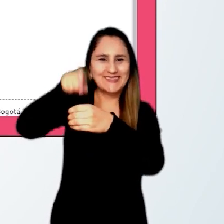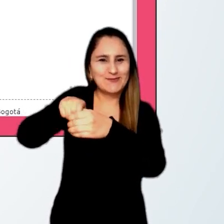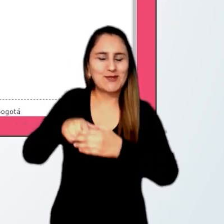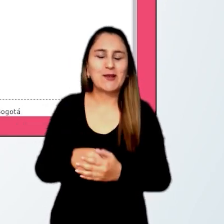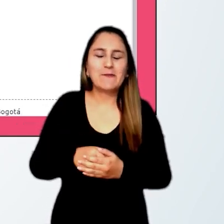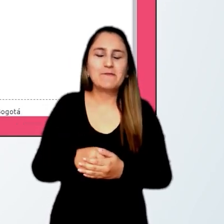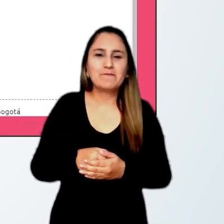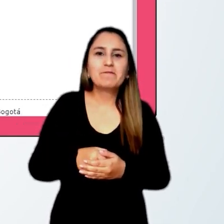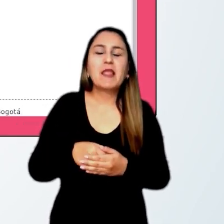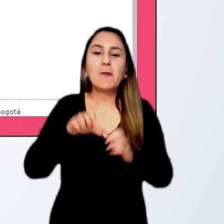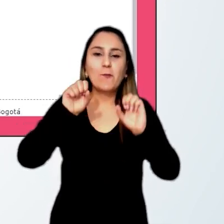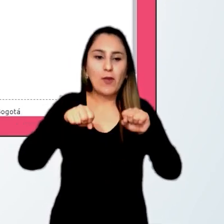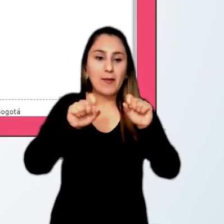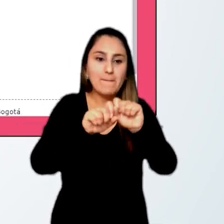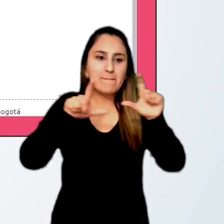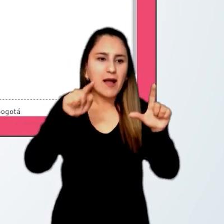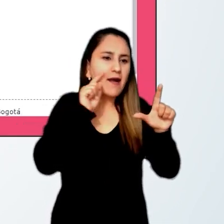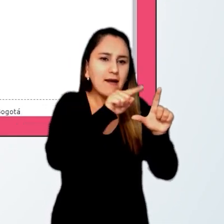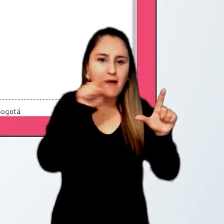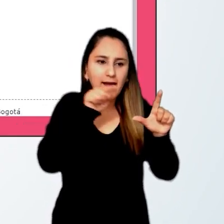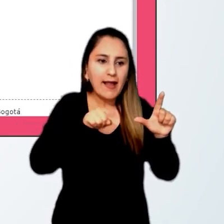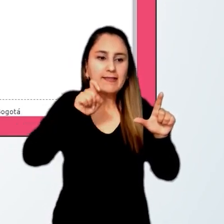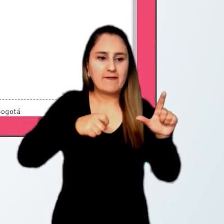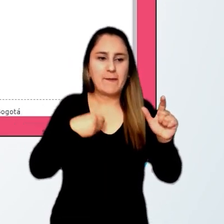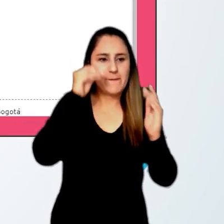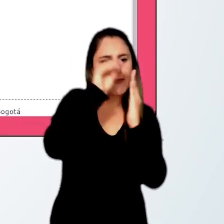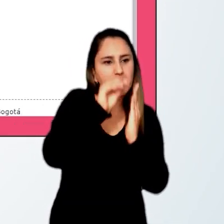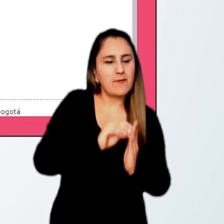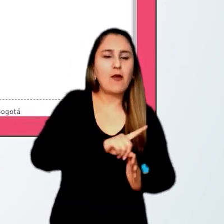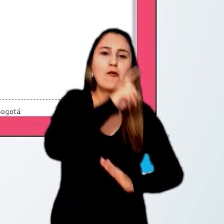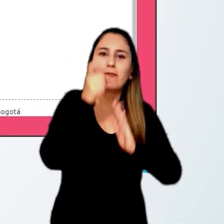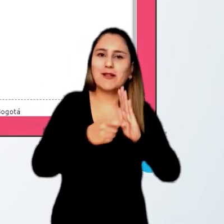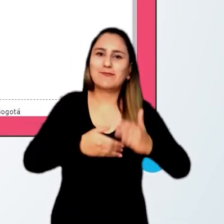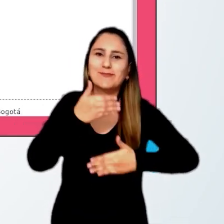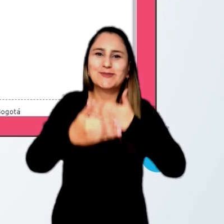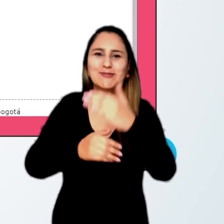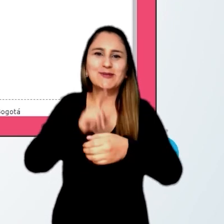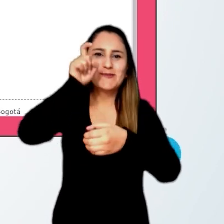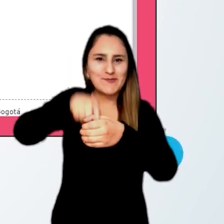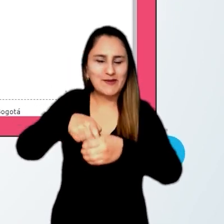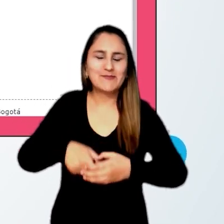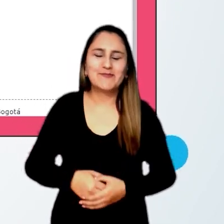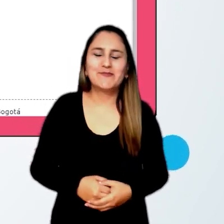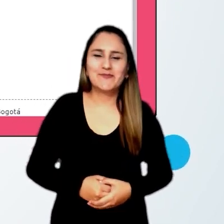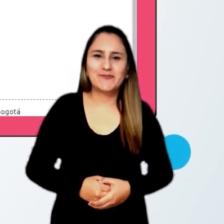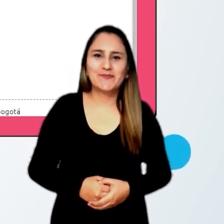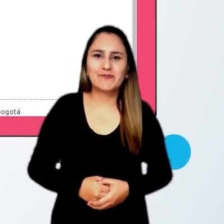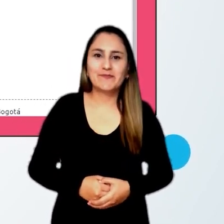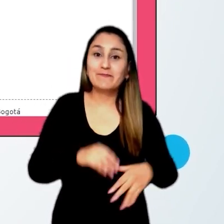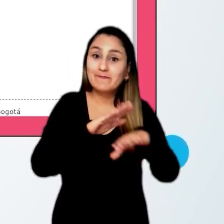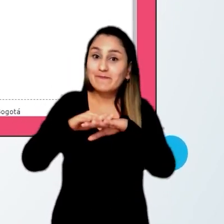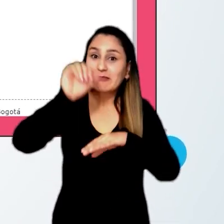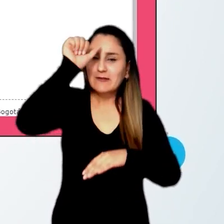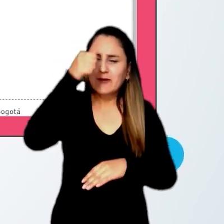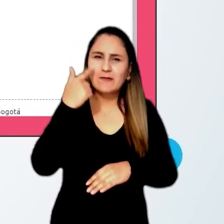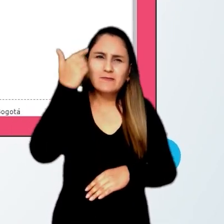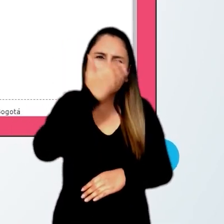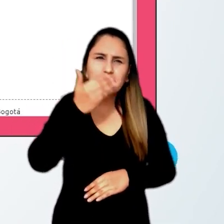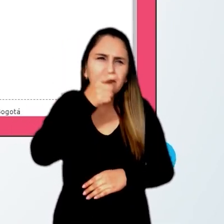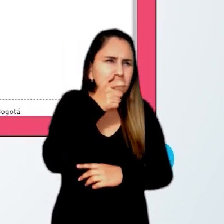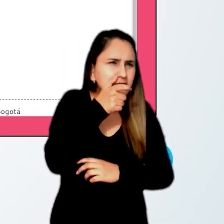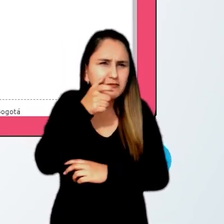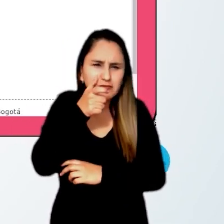y habilitará los campos que debe diligenciar para completar el proceso de inscripción. Recuerde validar y